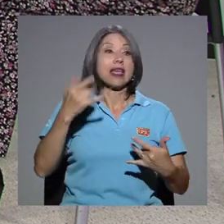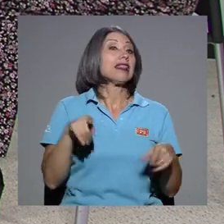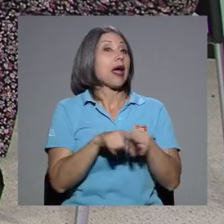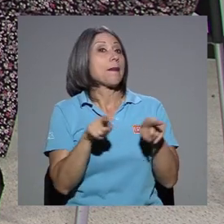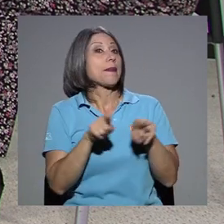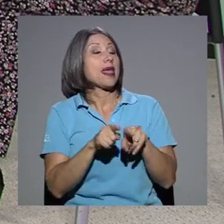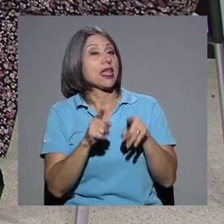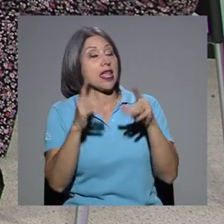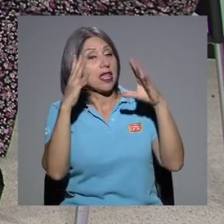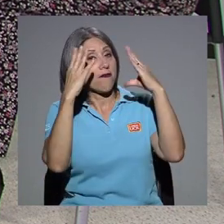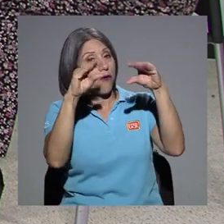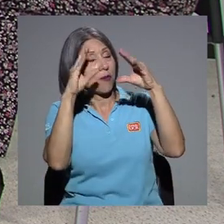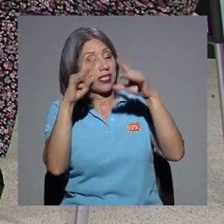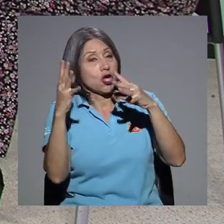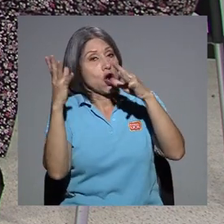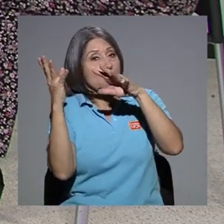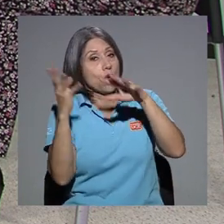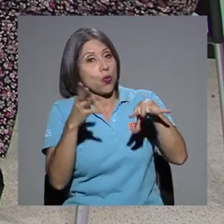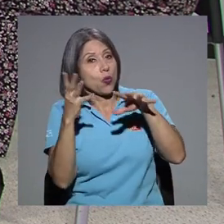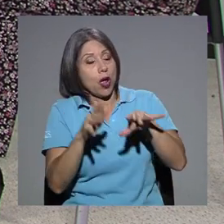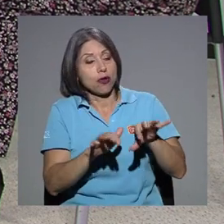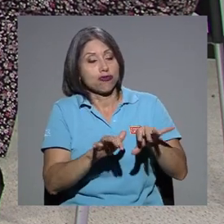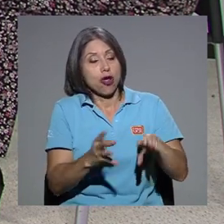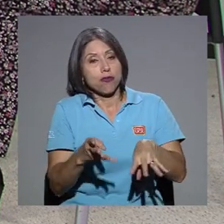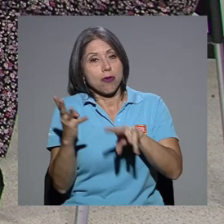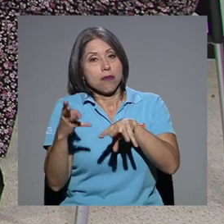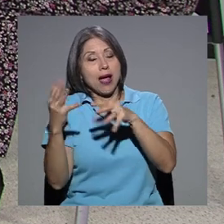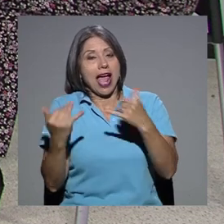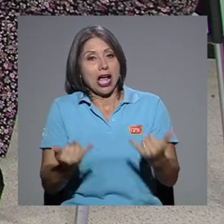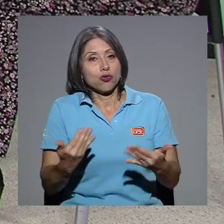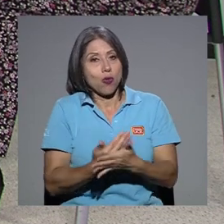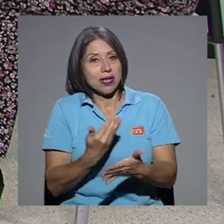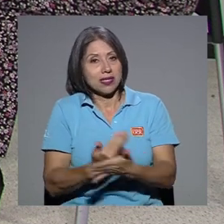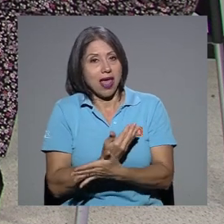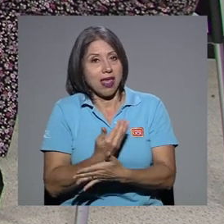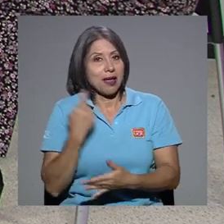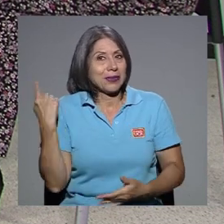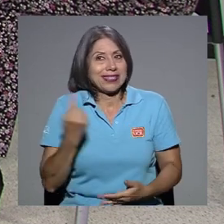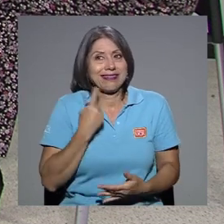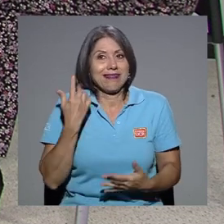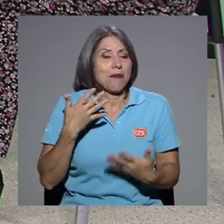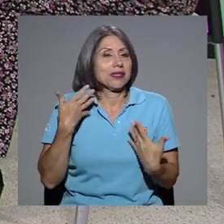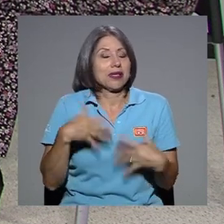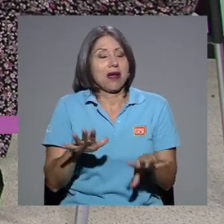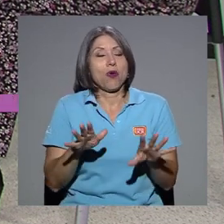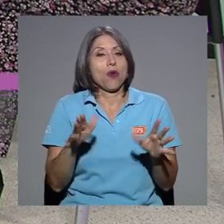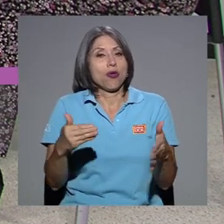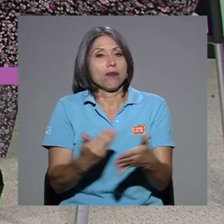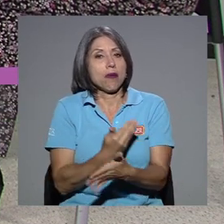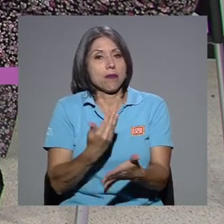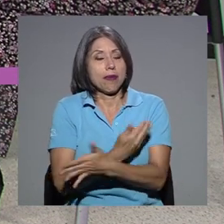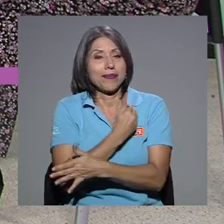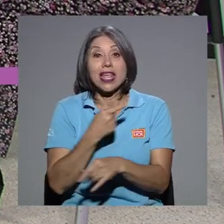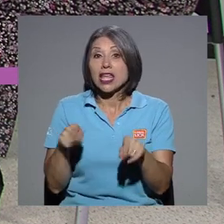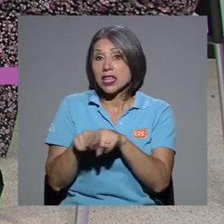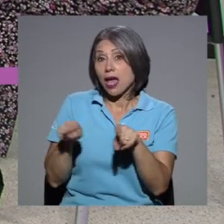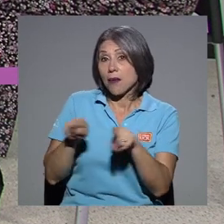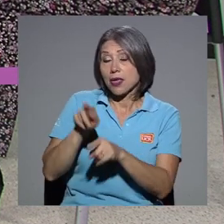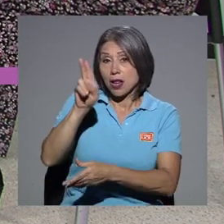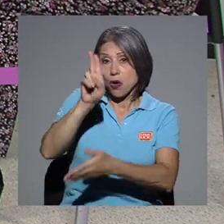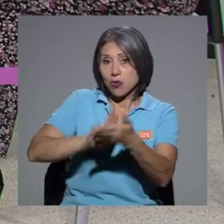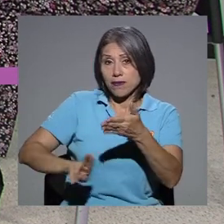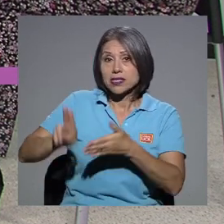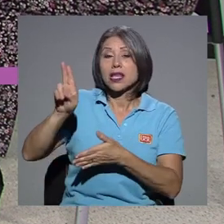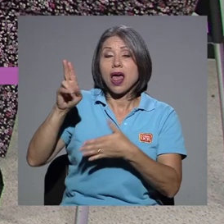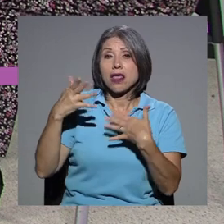deportando y merecea qué está sucediendo, ¿verdad? Casi al momento. Bueno, y también la universidad, ¿verdad? Ha estado haciendo unos